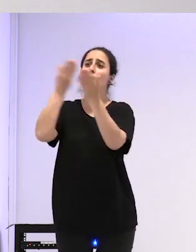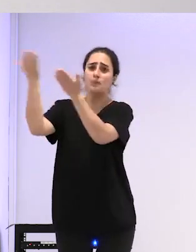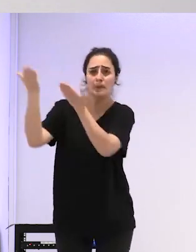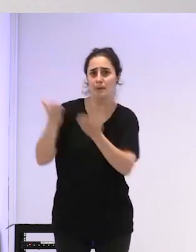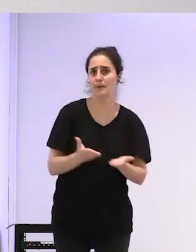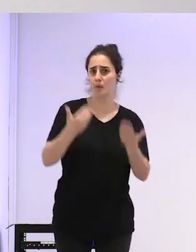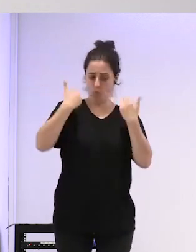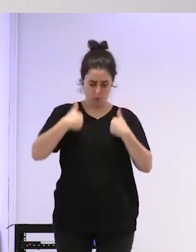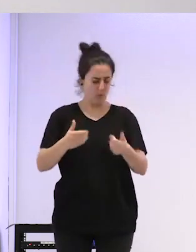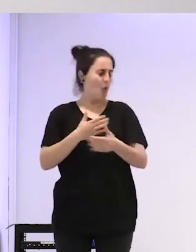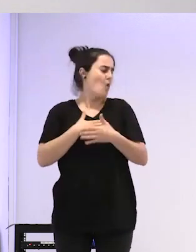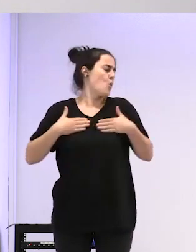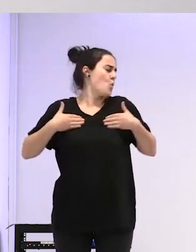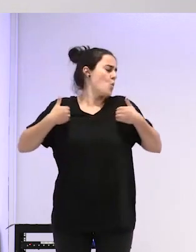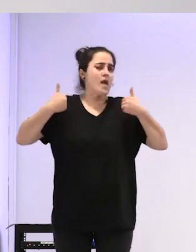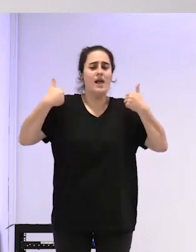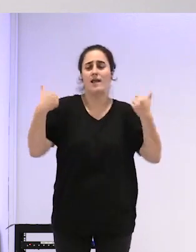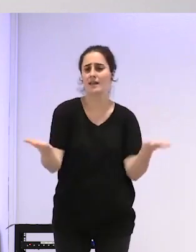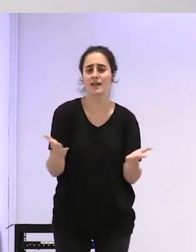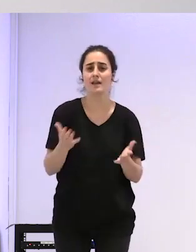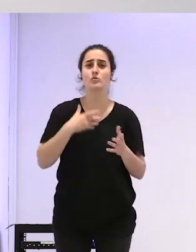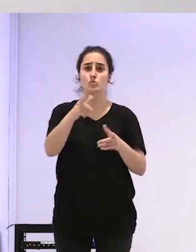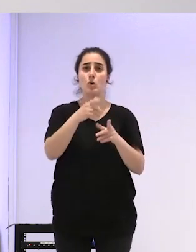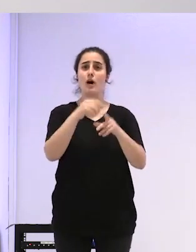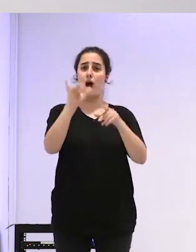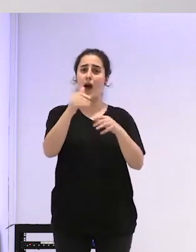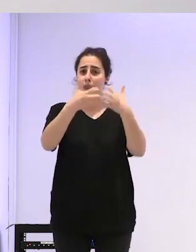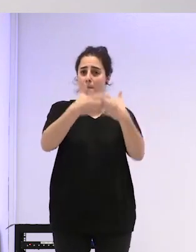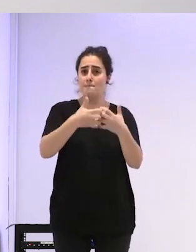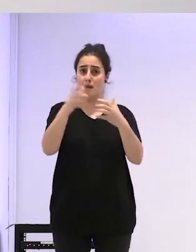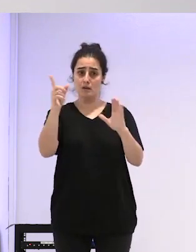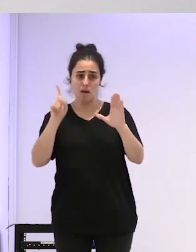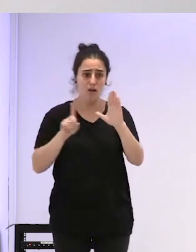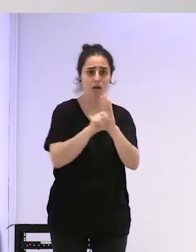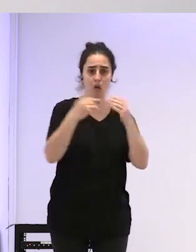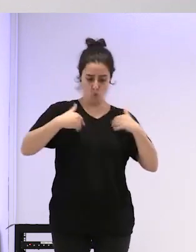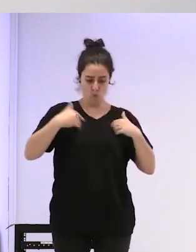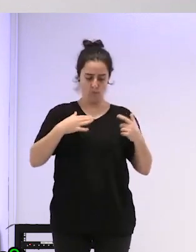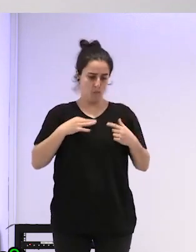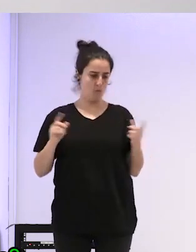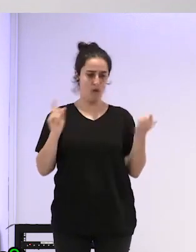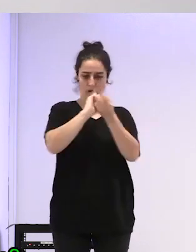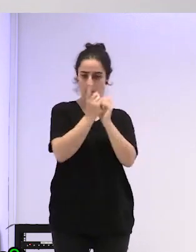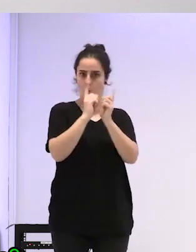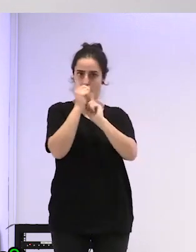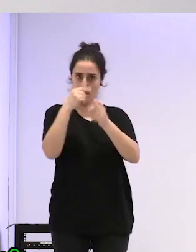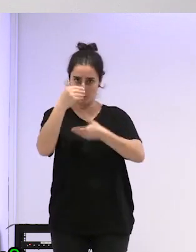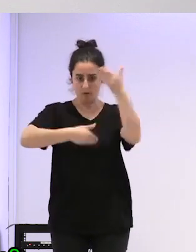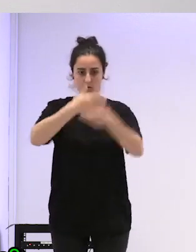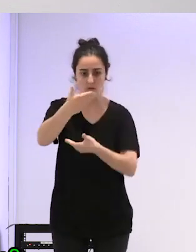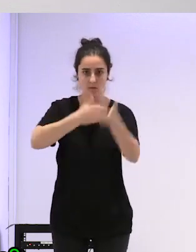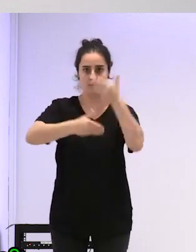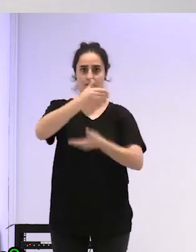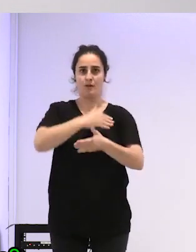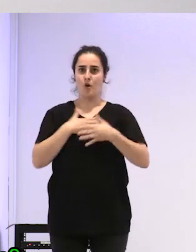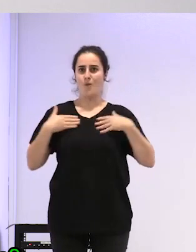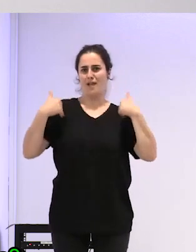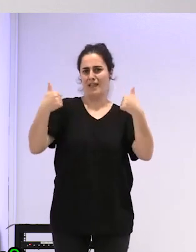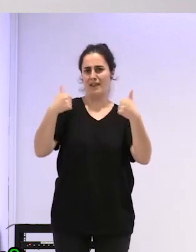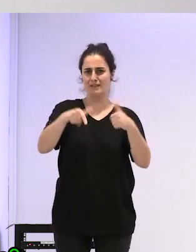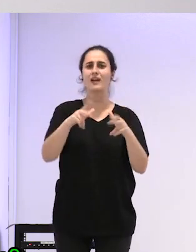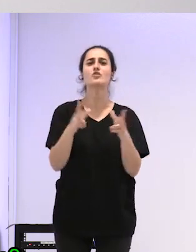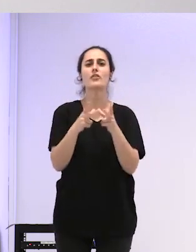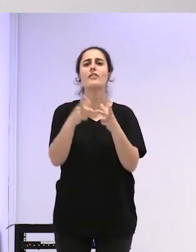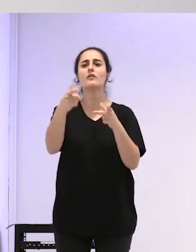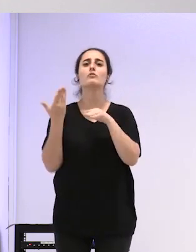hay una máquina donde puedes cambiar el cuerpo tantas veces como quieras para adelante para atrás y tal en esta sociedad ¿cómo te